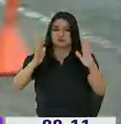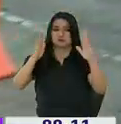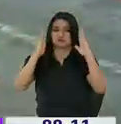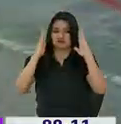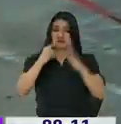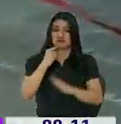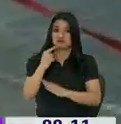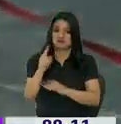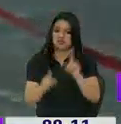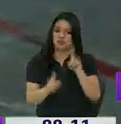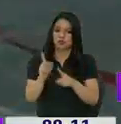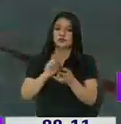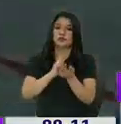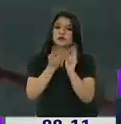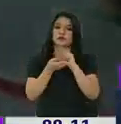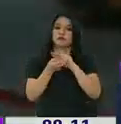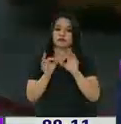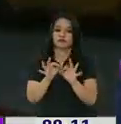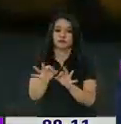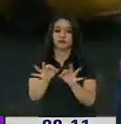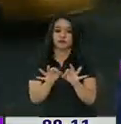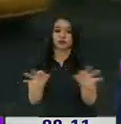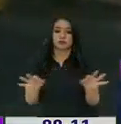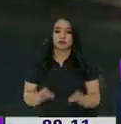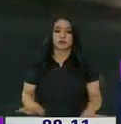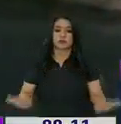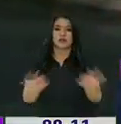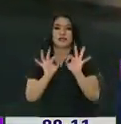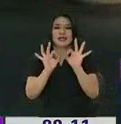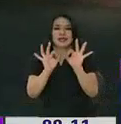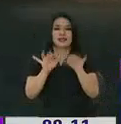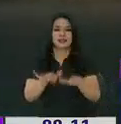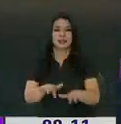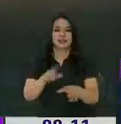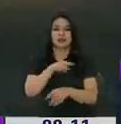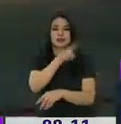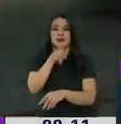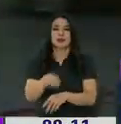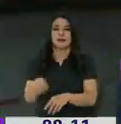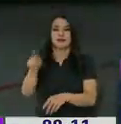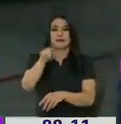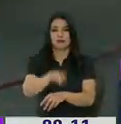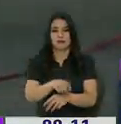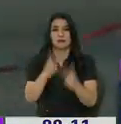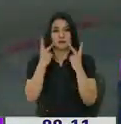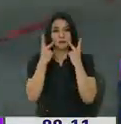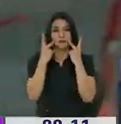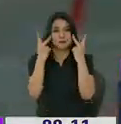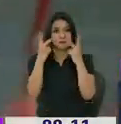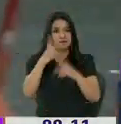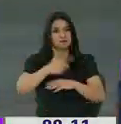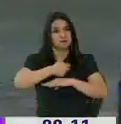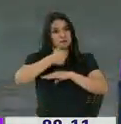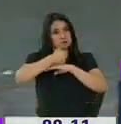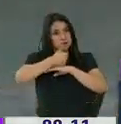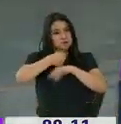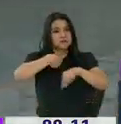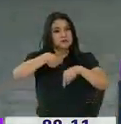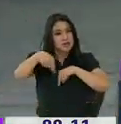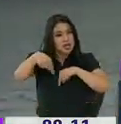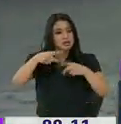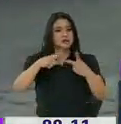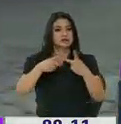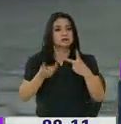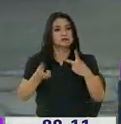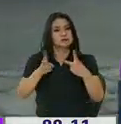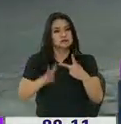porque hay algunas reformas geométricas que están listas de aquí en el sector del Trébol, ven muchos agentes civiles de tránsito y también todavía